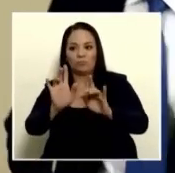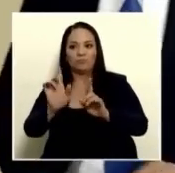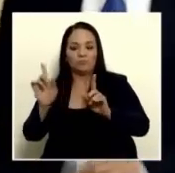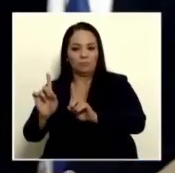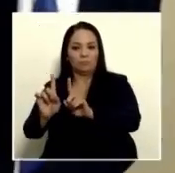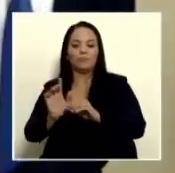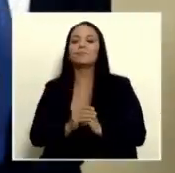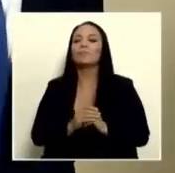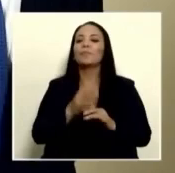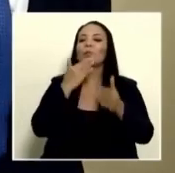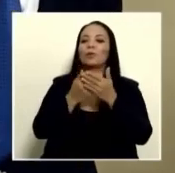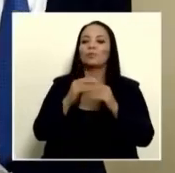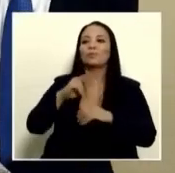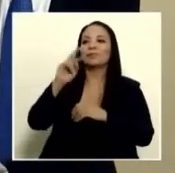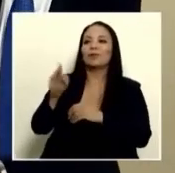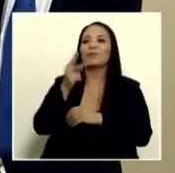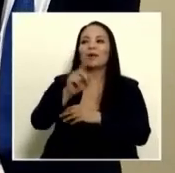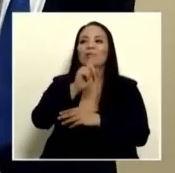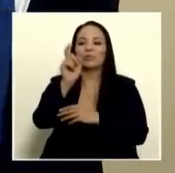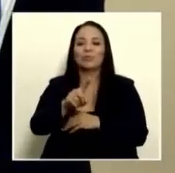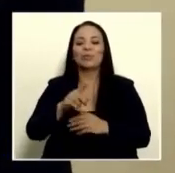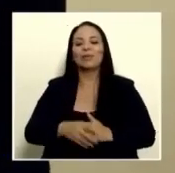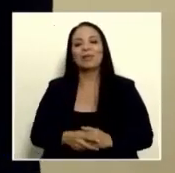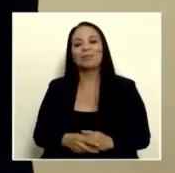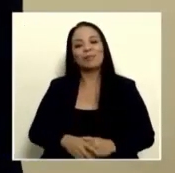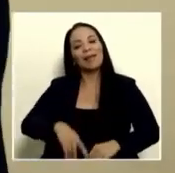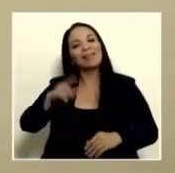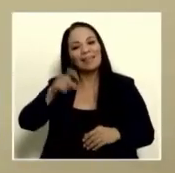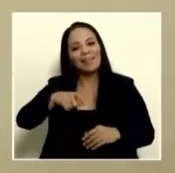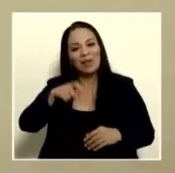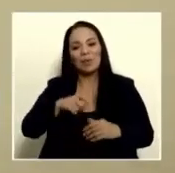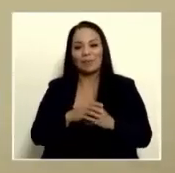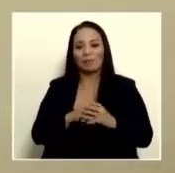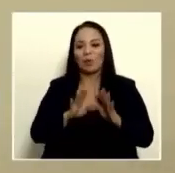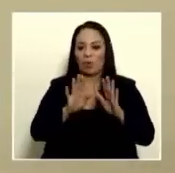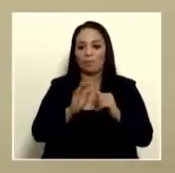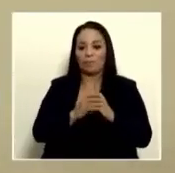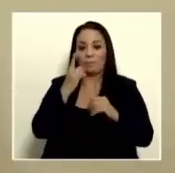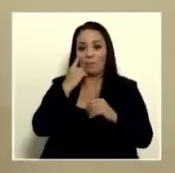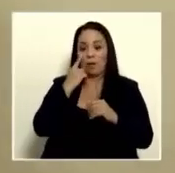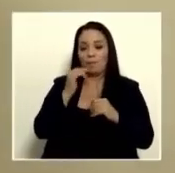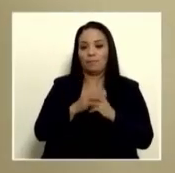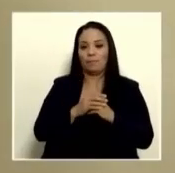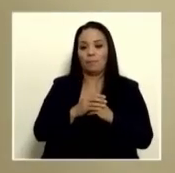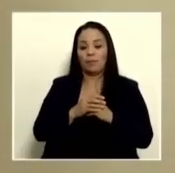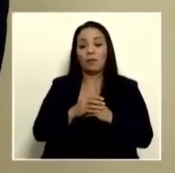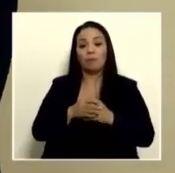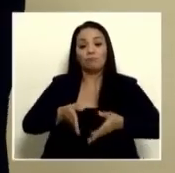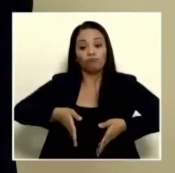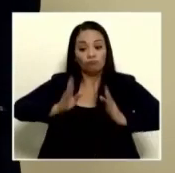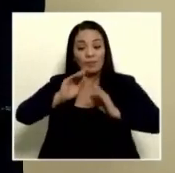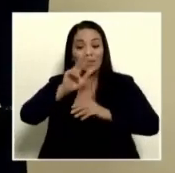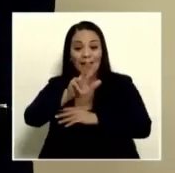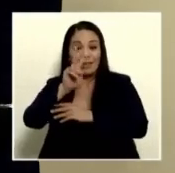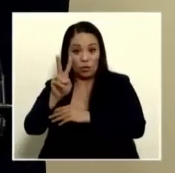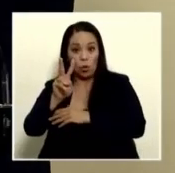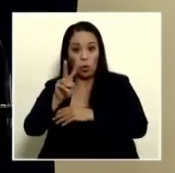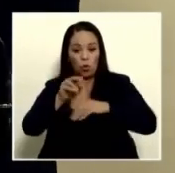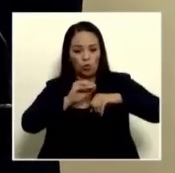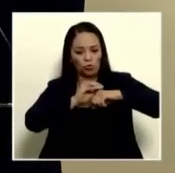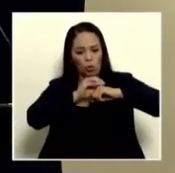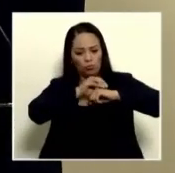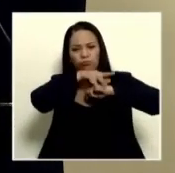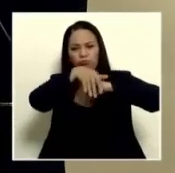La segunda consulta es ¿debes después de quitar el último derrumbe en la ruta 32 será